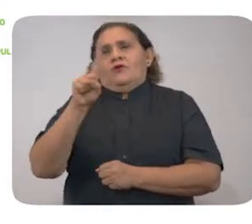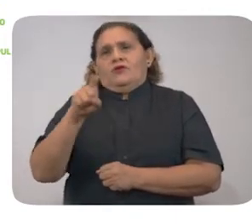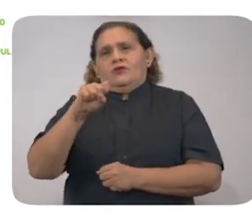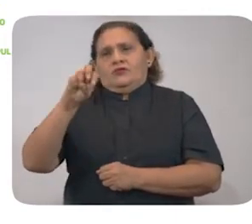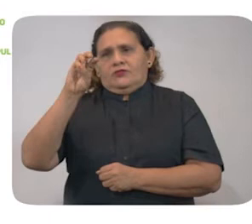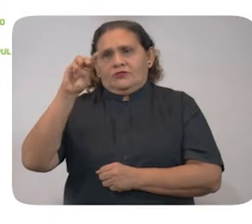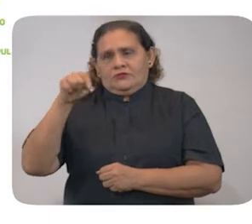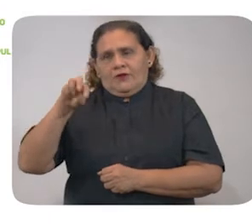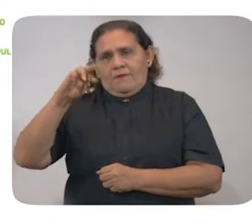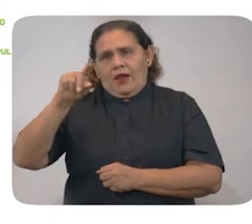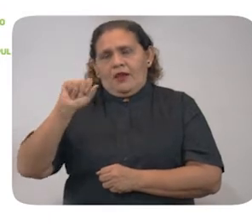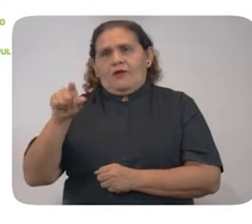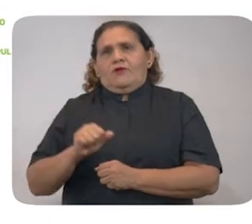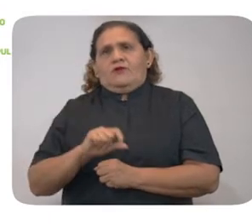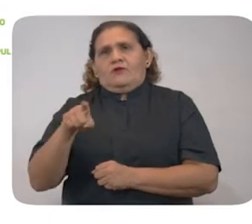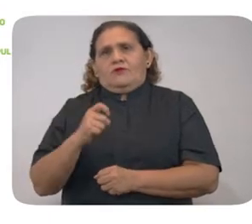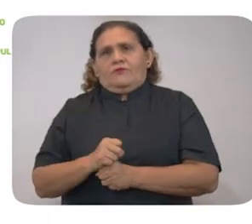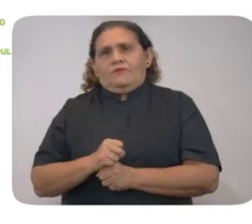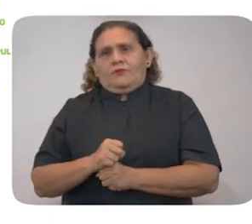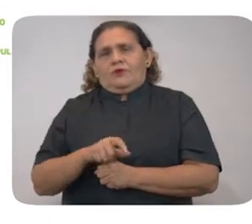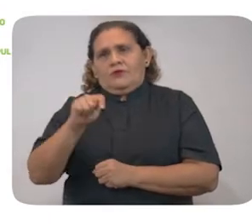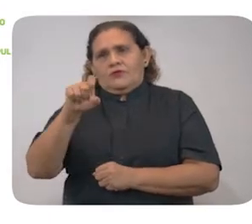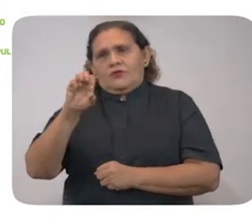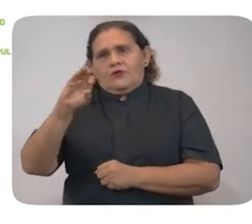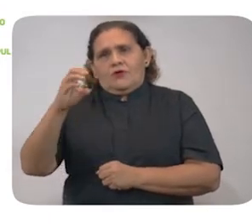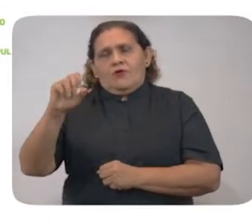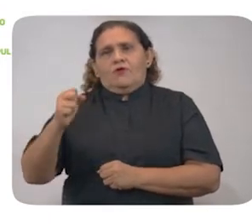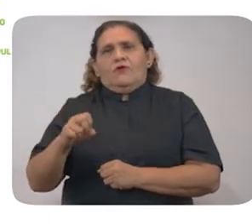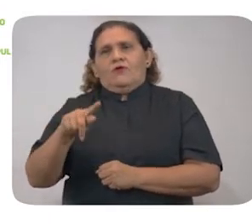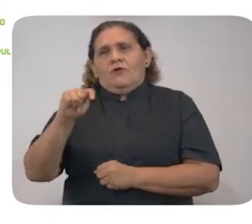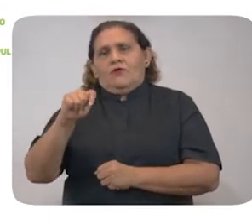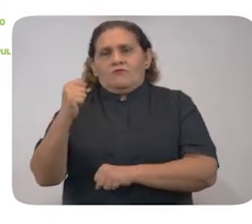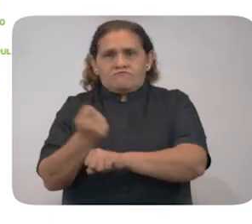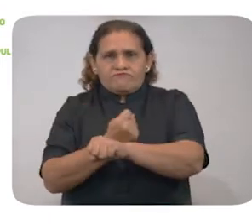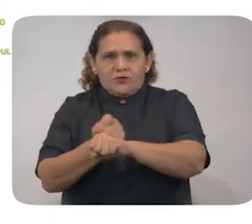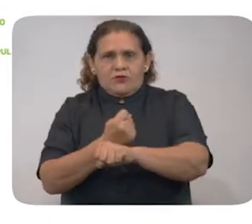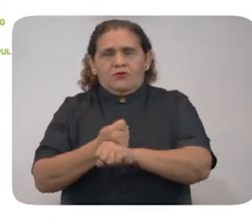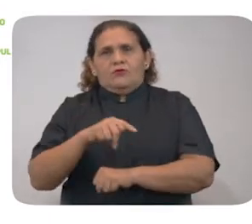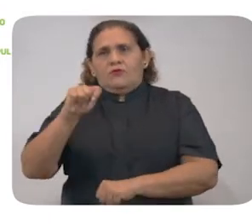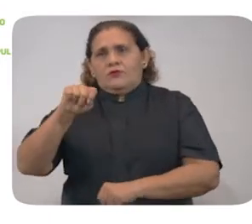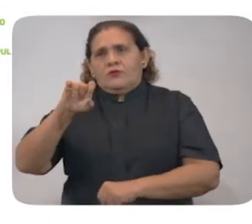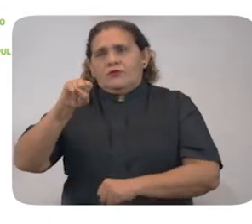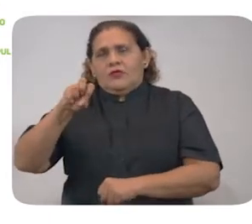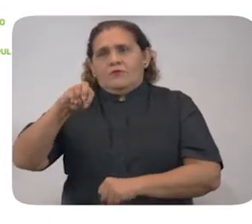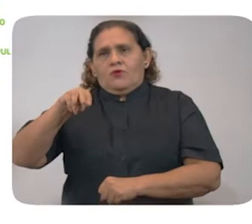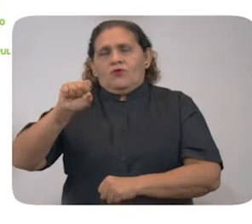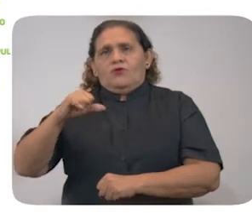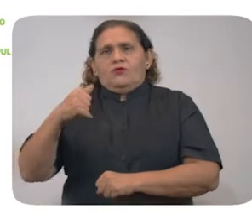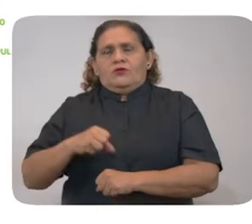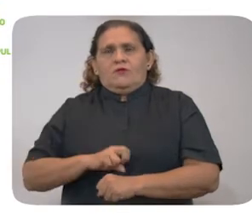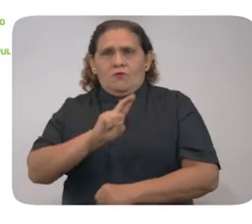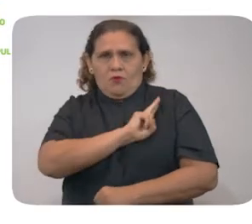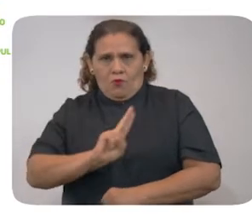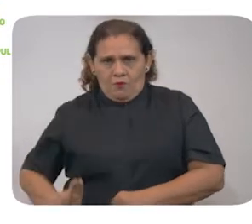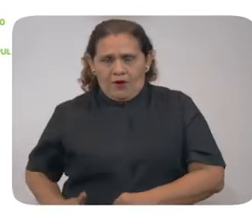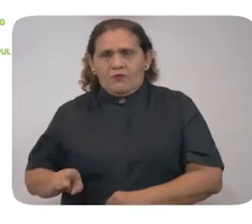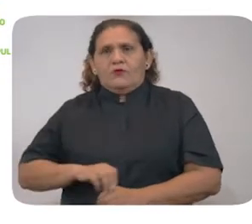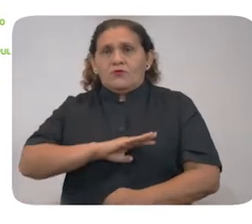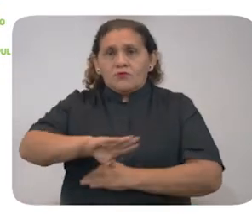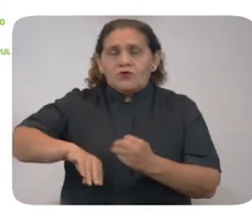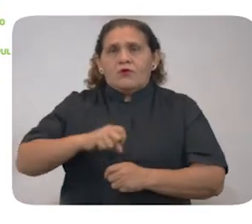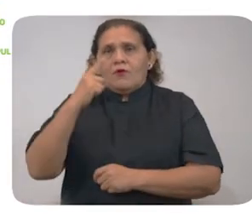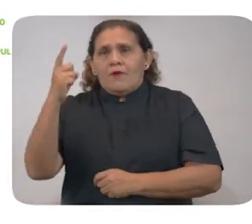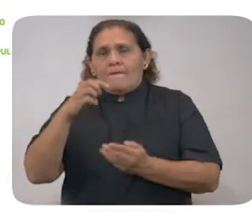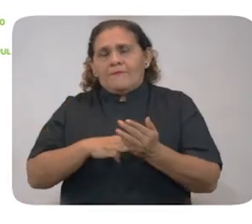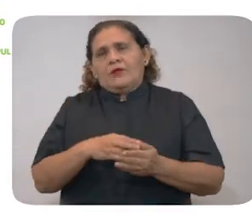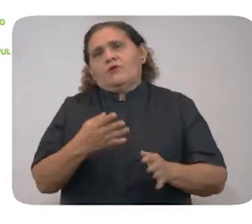Progreso, Sinanché, Zuma, Teco, Tikul, Timucuy, Tisimil y Humán. En total, ya son